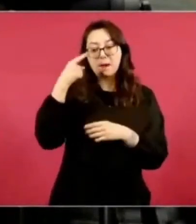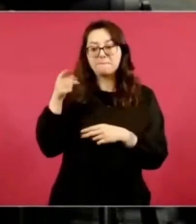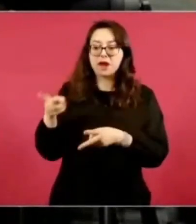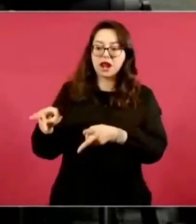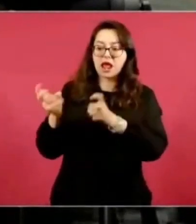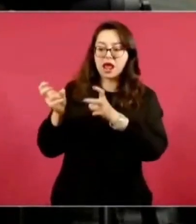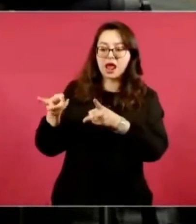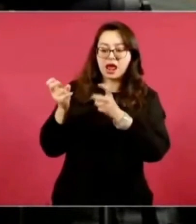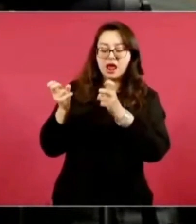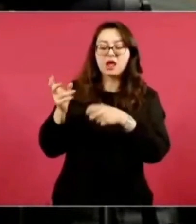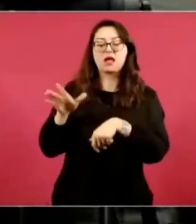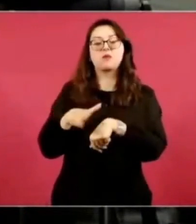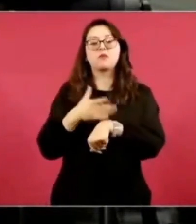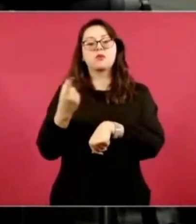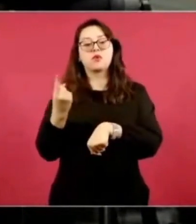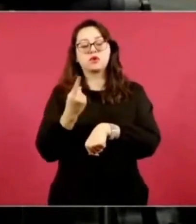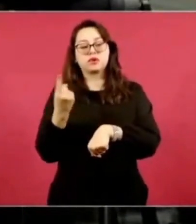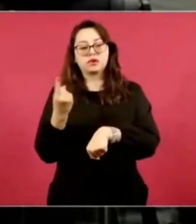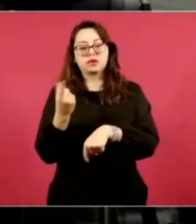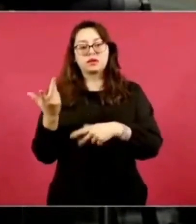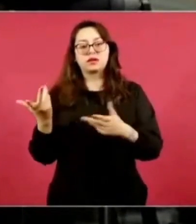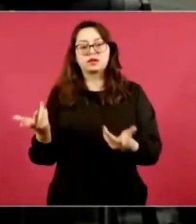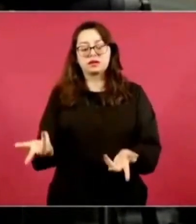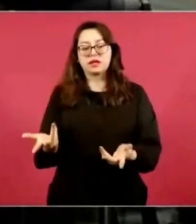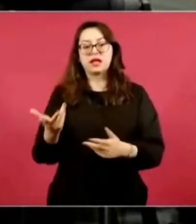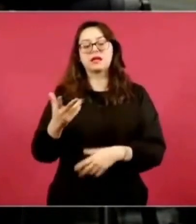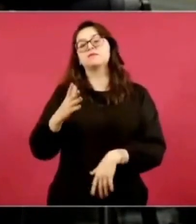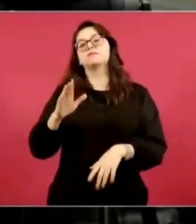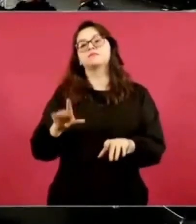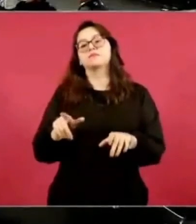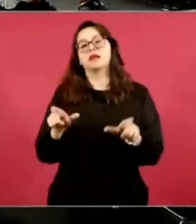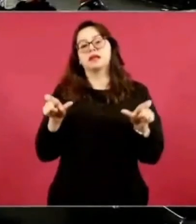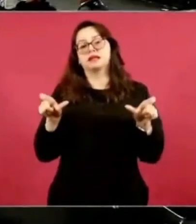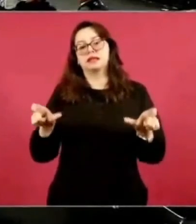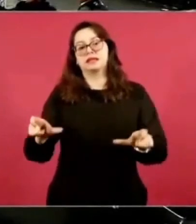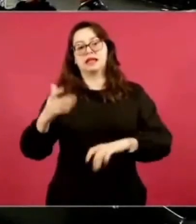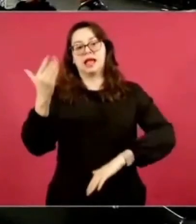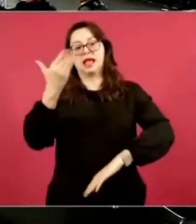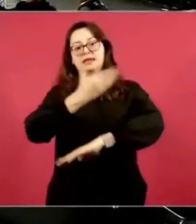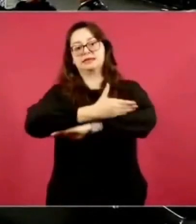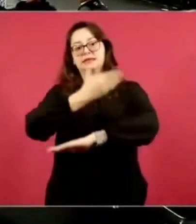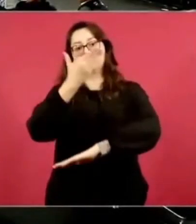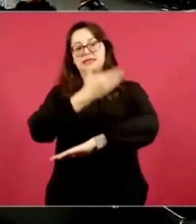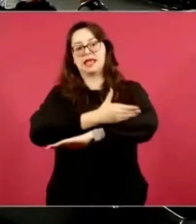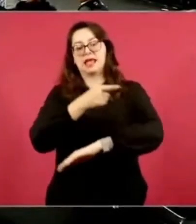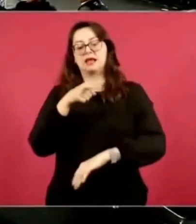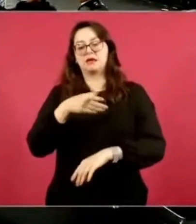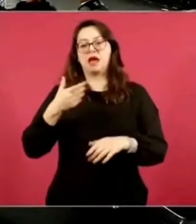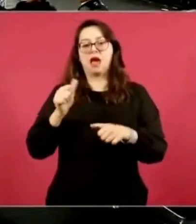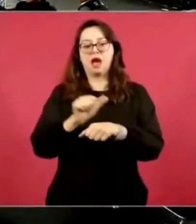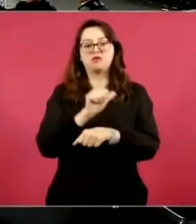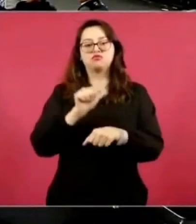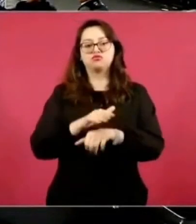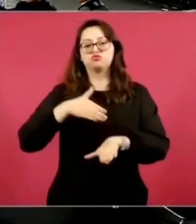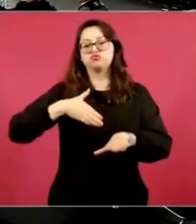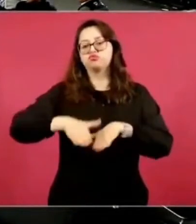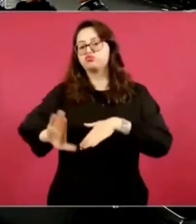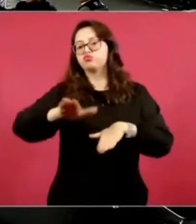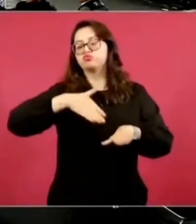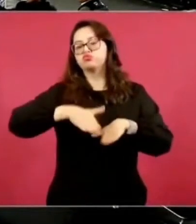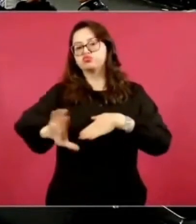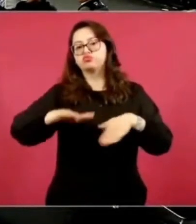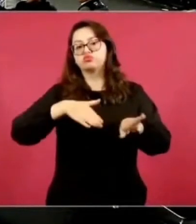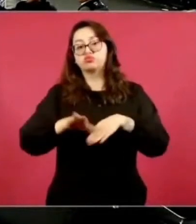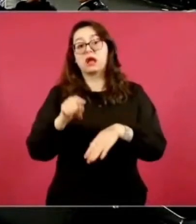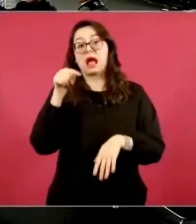a los asaltantes de los vehículos que cruzan por las casetas. Esta situación se presenta con tanta frecuencia que hasta